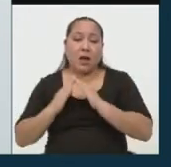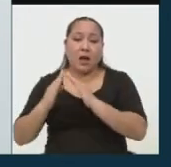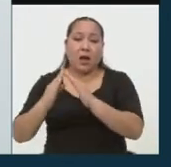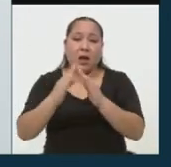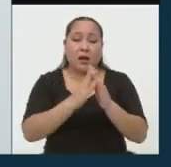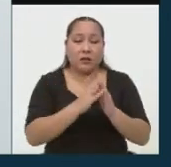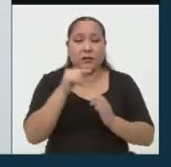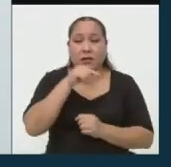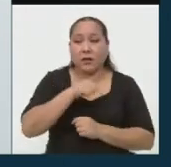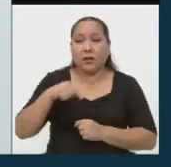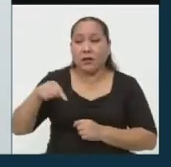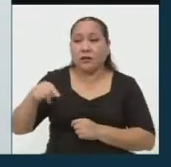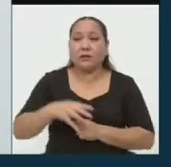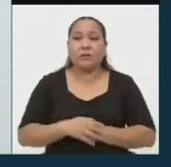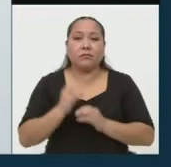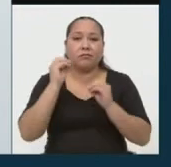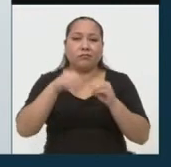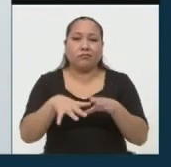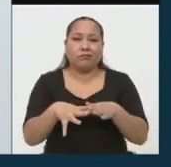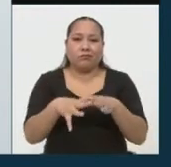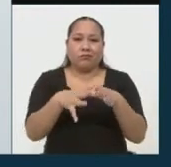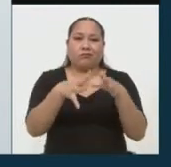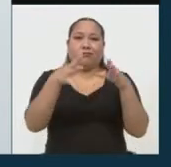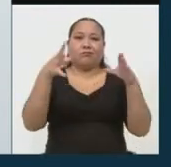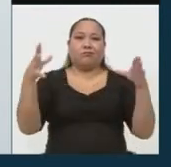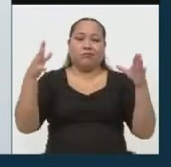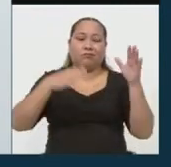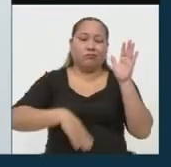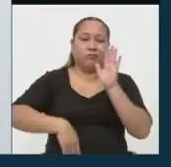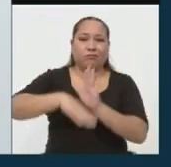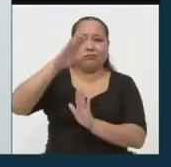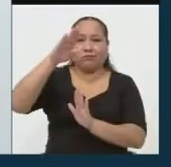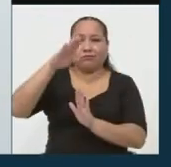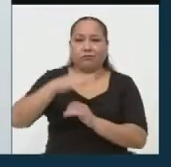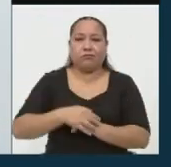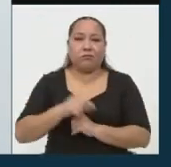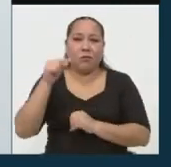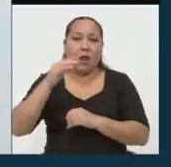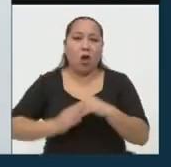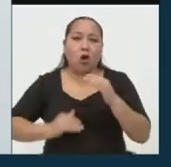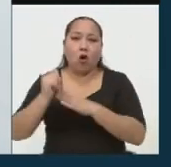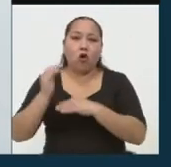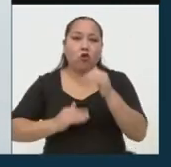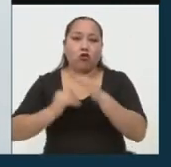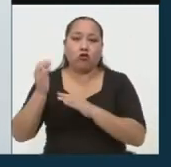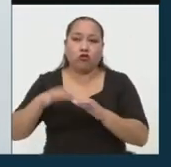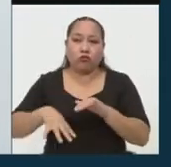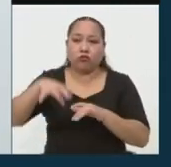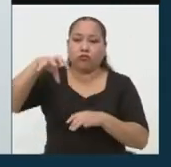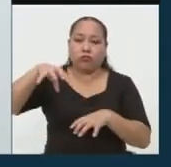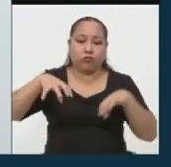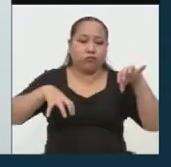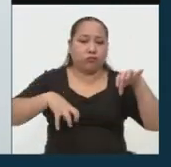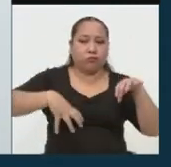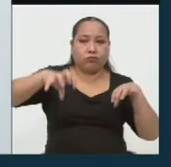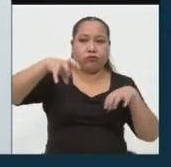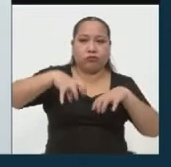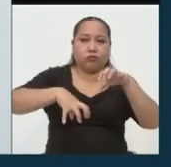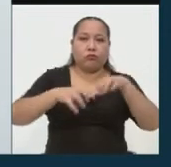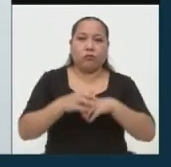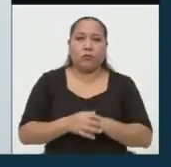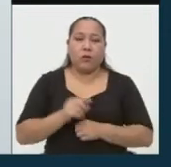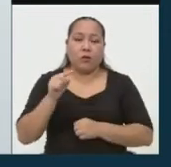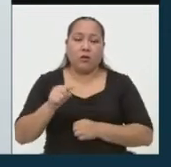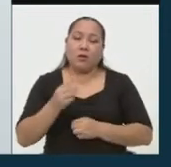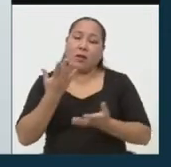produce un crecimiento exponencial con construcciones muchas veces